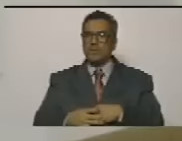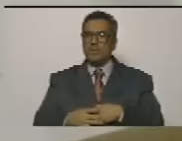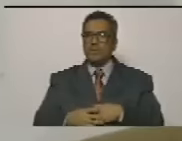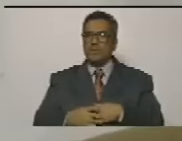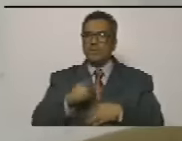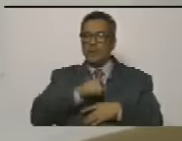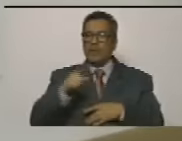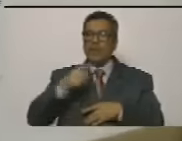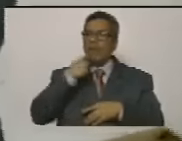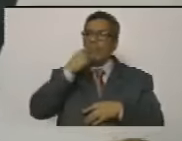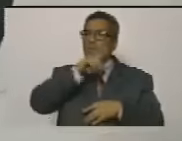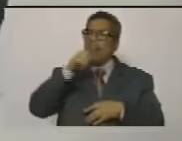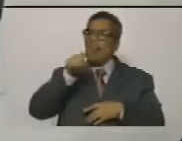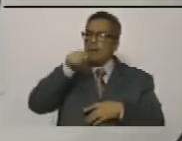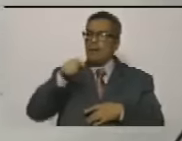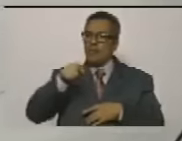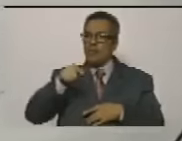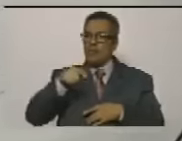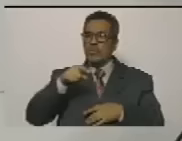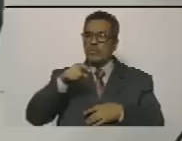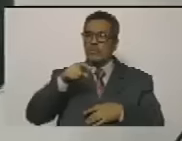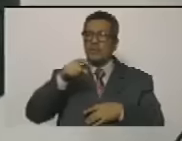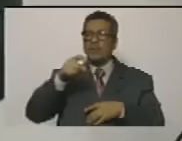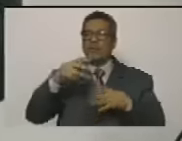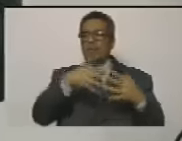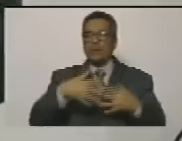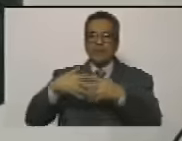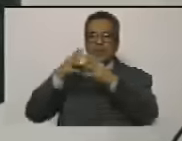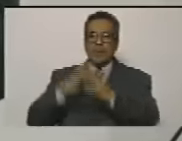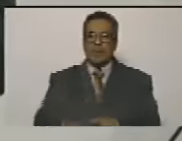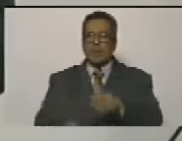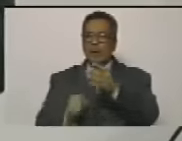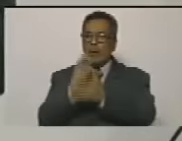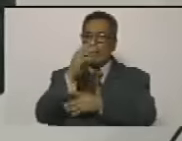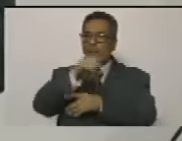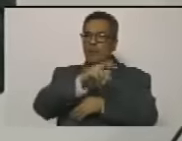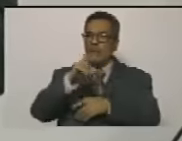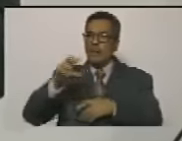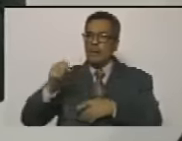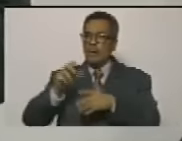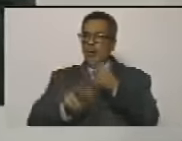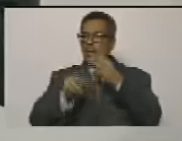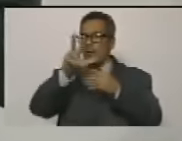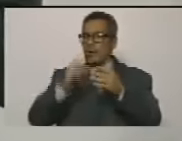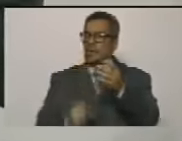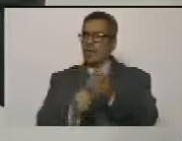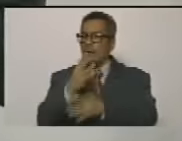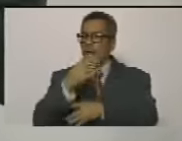usted le pregunta a esos gringos que se embarcaron en mayo del 20 el 3 de mayo